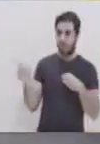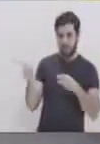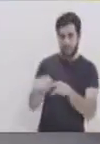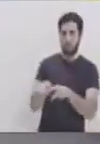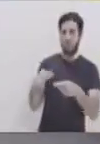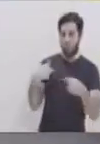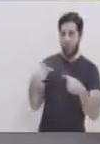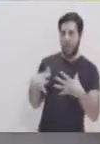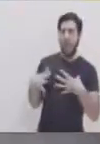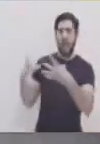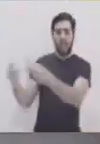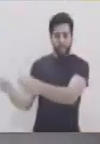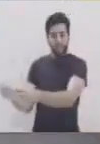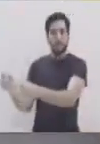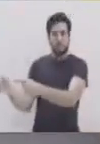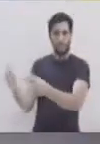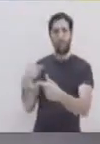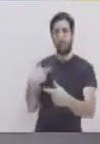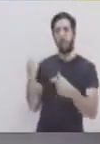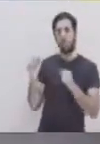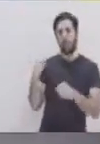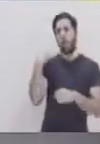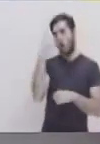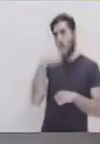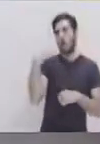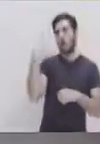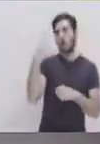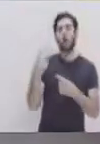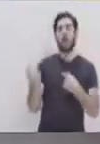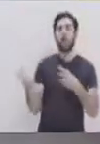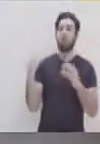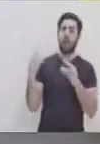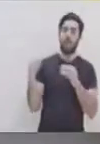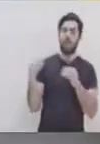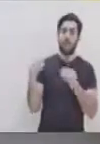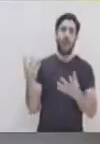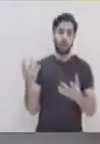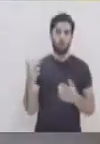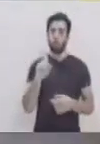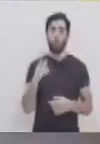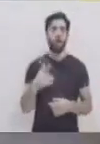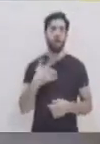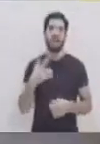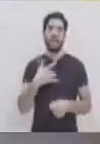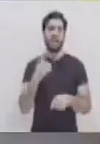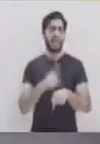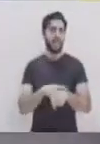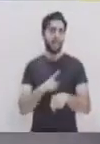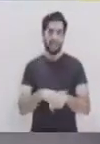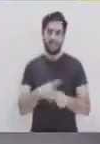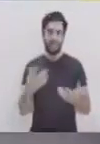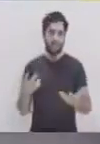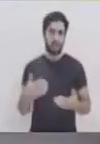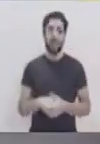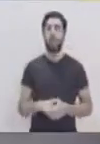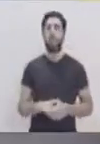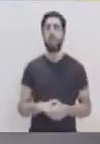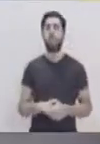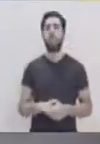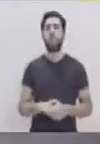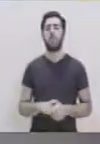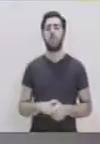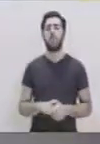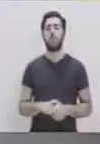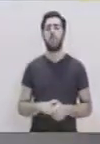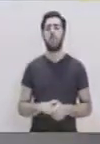compartes, con el que sientes felicidad de estar con él. Esa persona con la que pueden pasar horas de ayudar a que tú no sientes el tiempo, ¿verdad? Esa